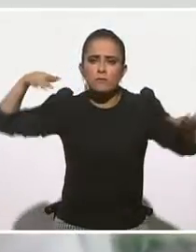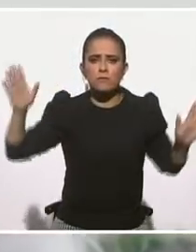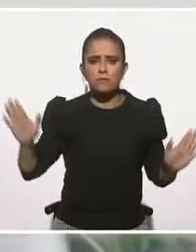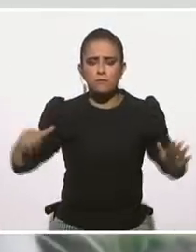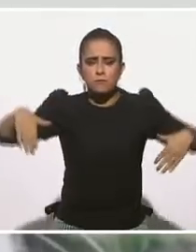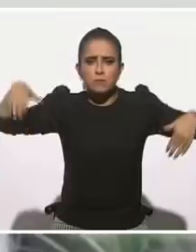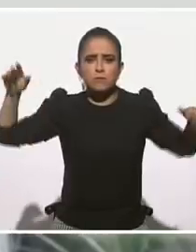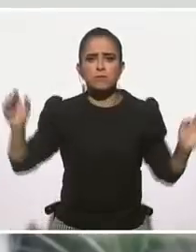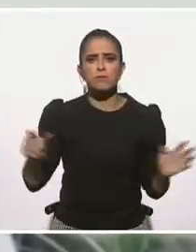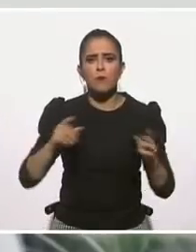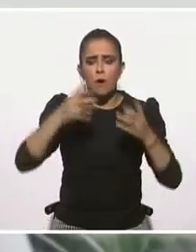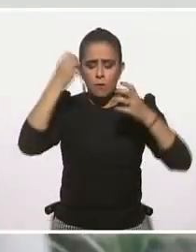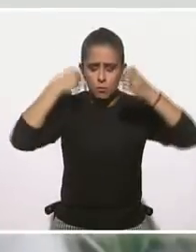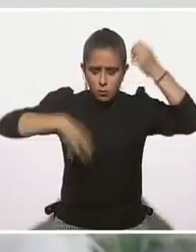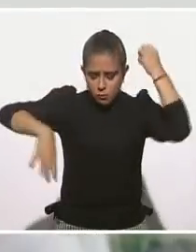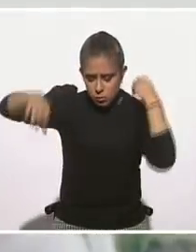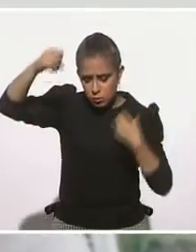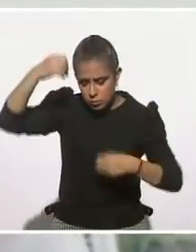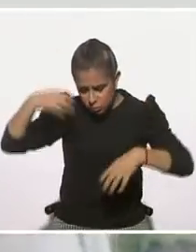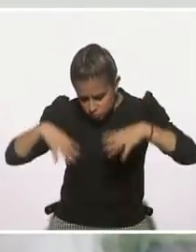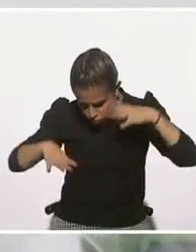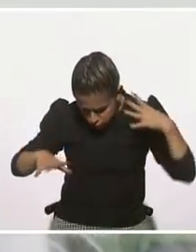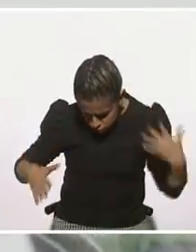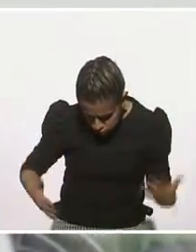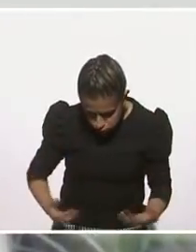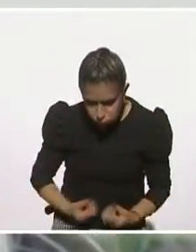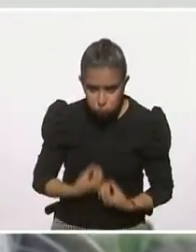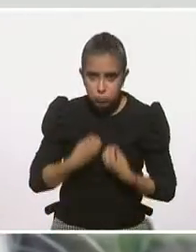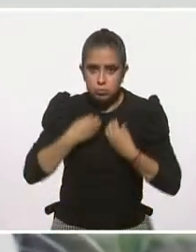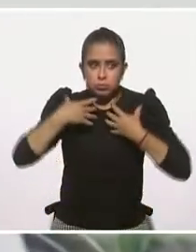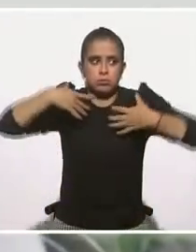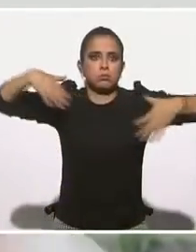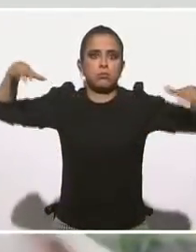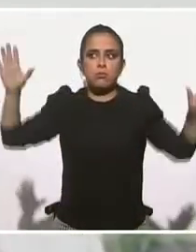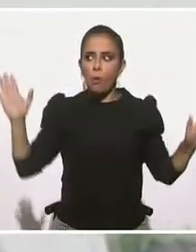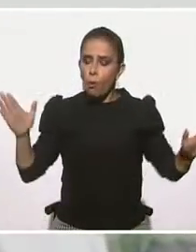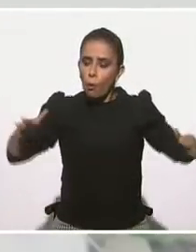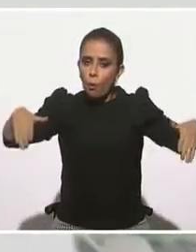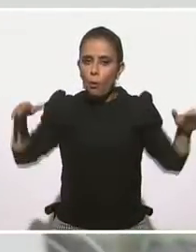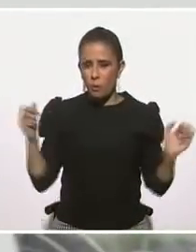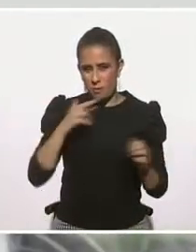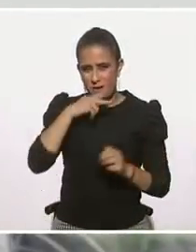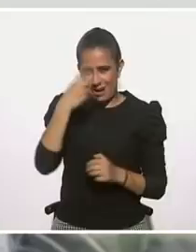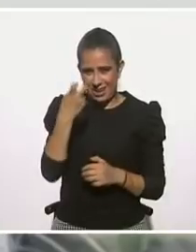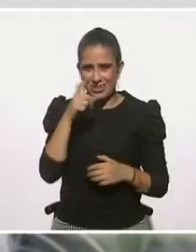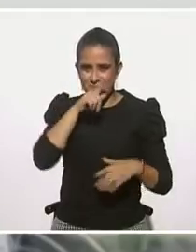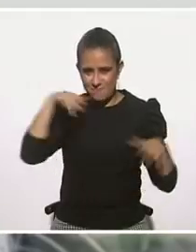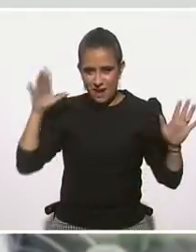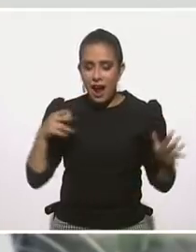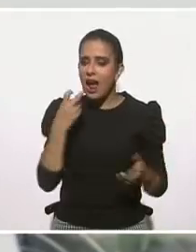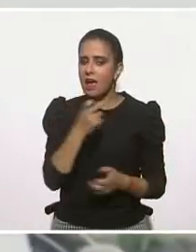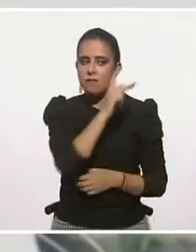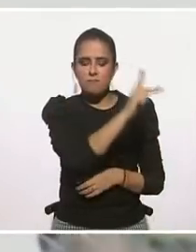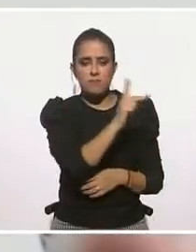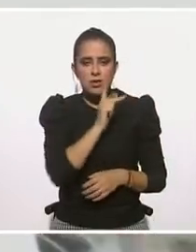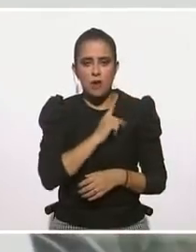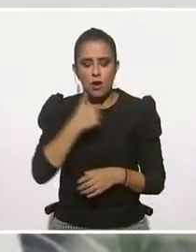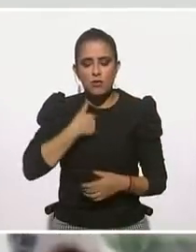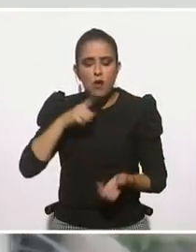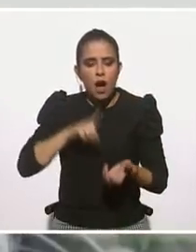resurgir, tal vez iba a salir diferente, pero iba a salir adelante. Conforme la misma vida me fue llevando por situaciones